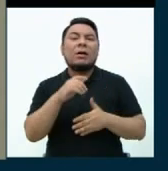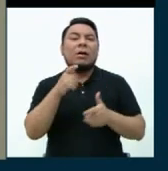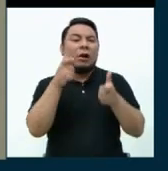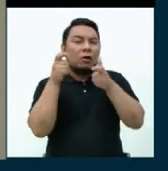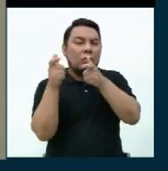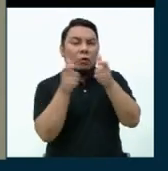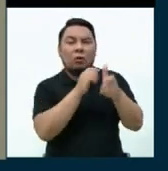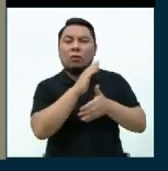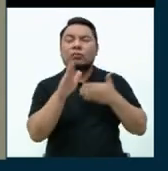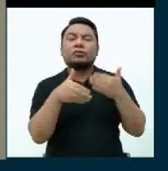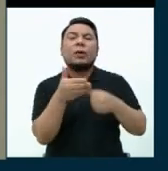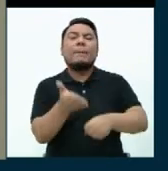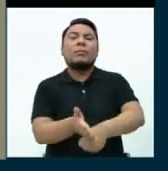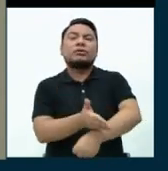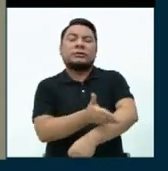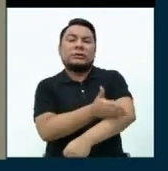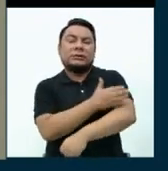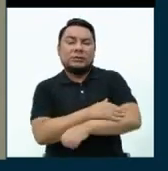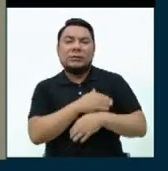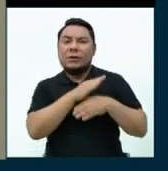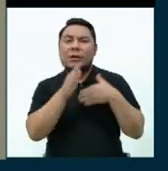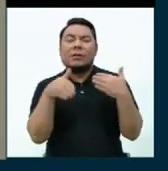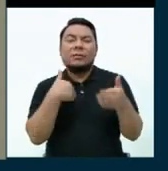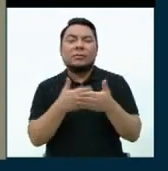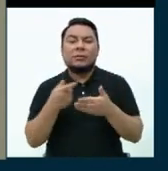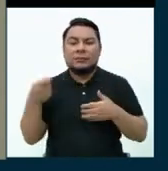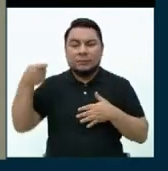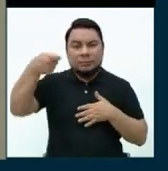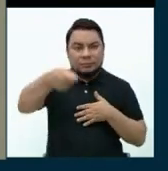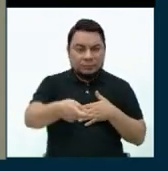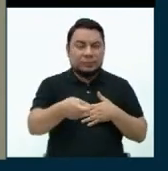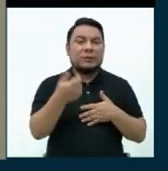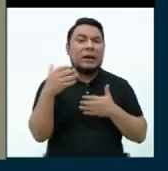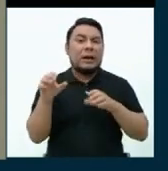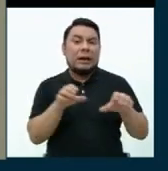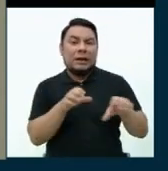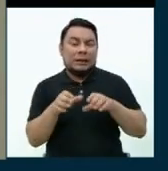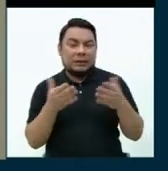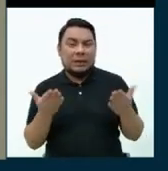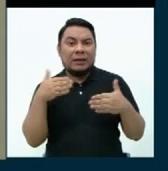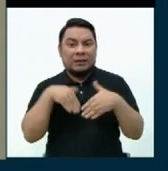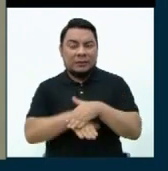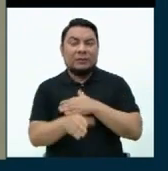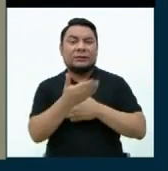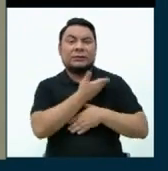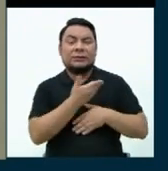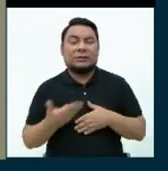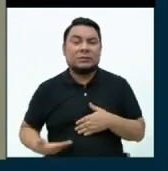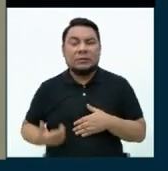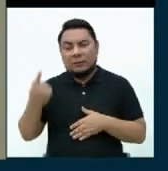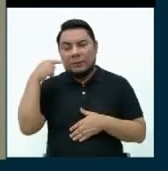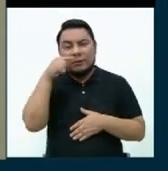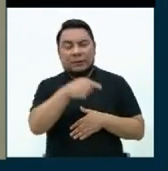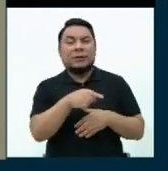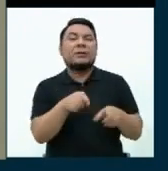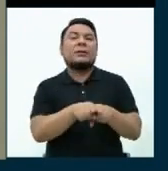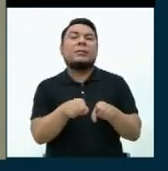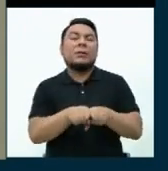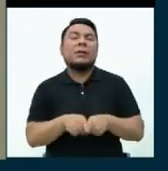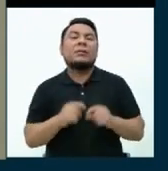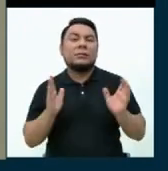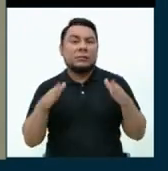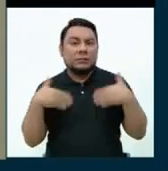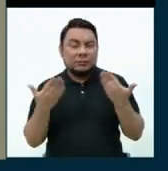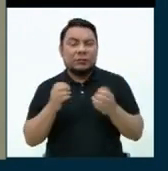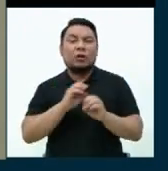de todos los procesos y de todas las inversiones públicas que se realizan dentro del Estado. Para ello también se